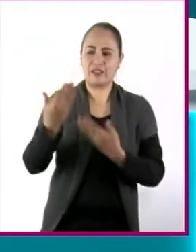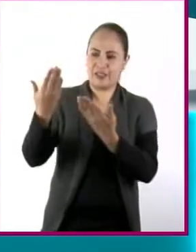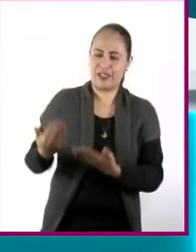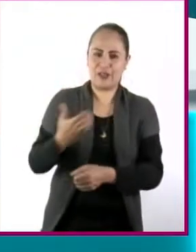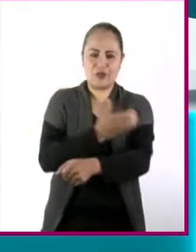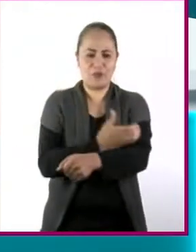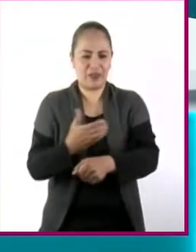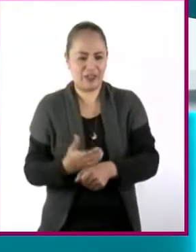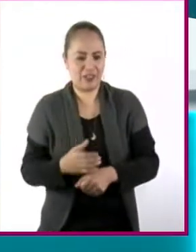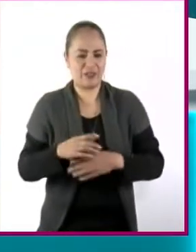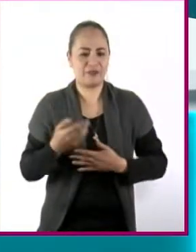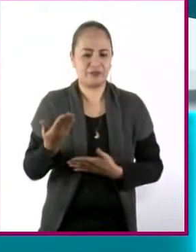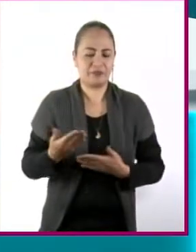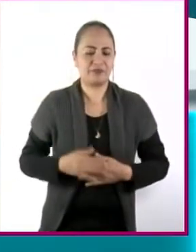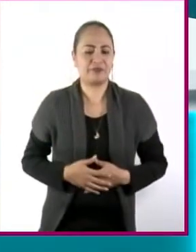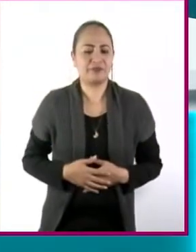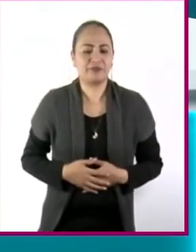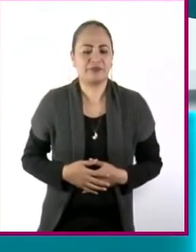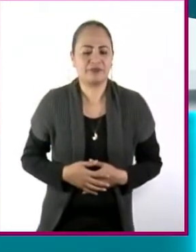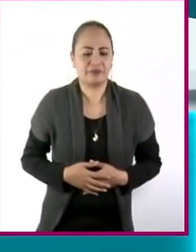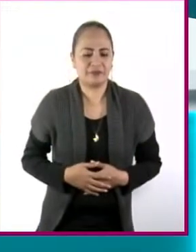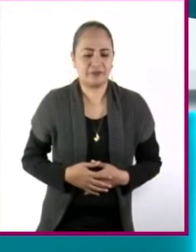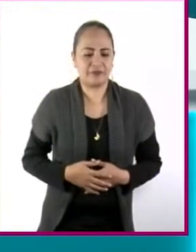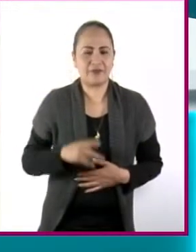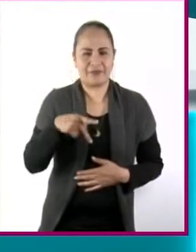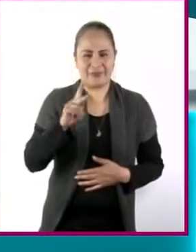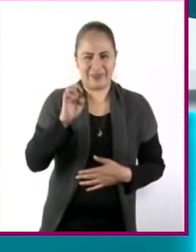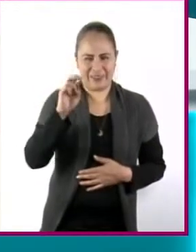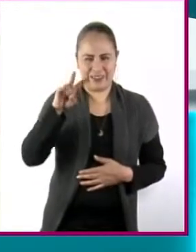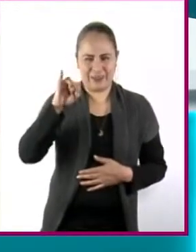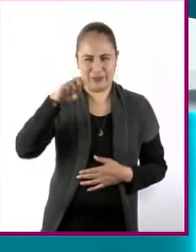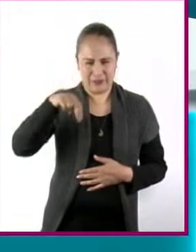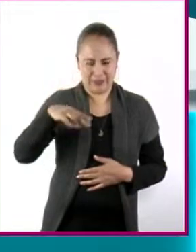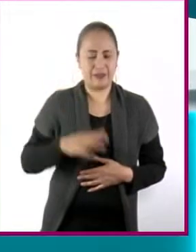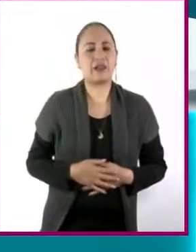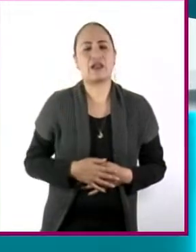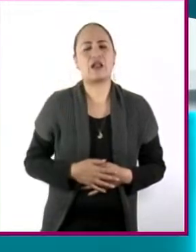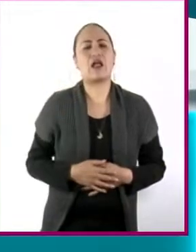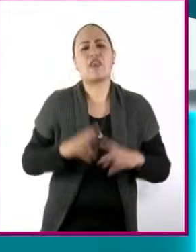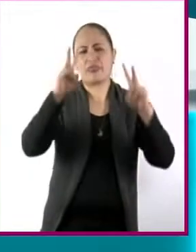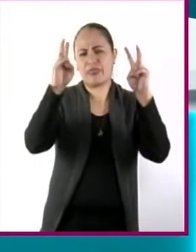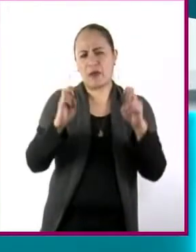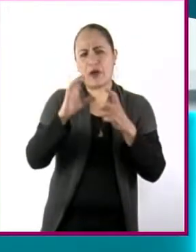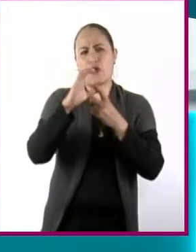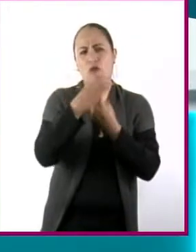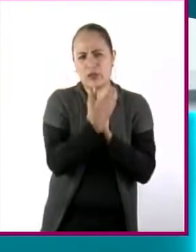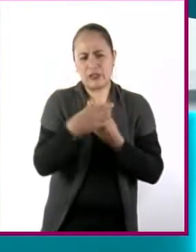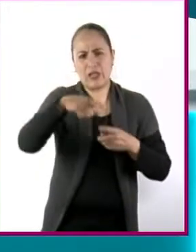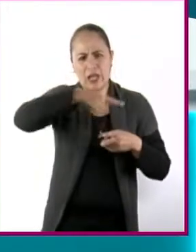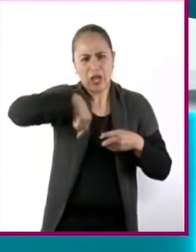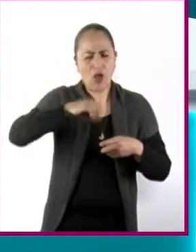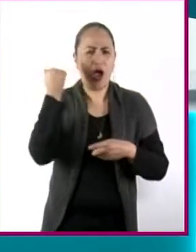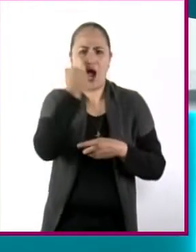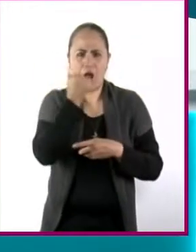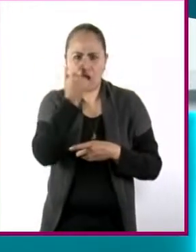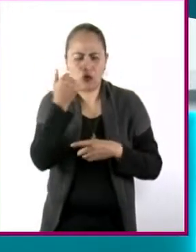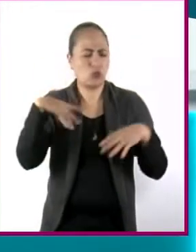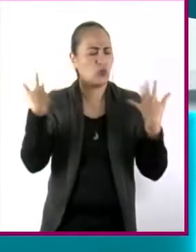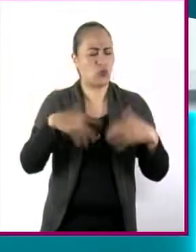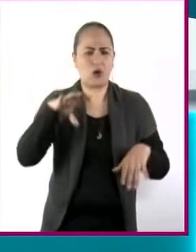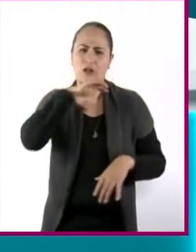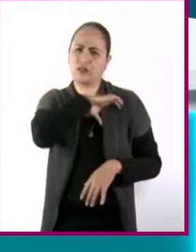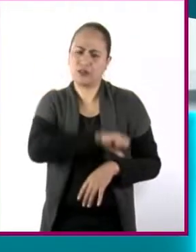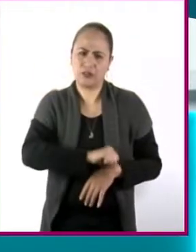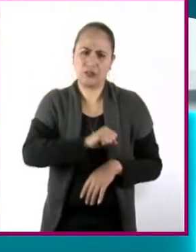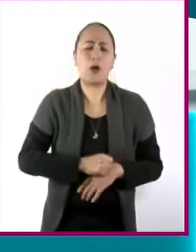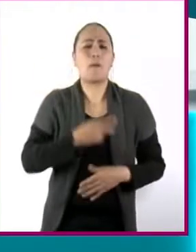compañero Kevin Martínez. Gracias Ainda. Te comento que el tema de los comités estudiantiles me resulta apasionante, pues además de que muchos proyectos